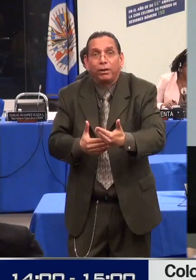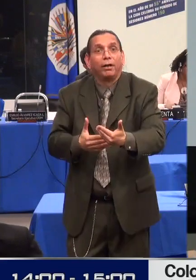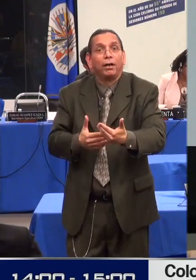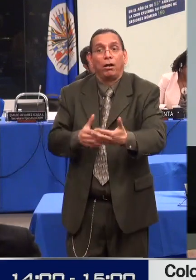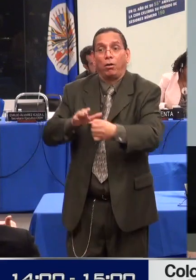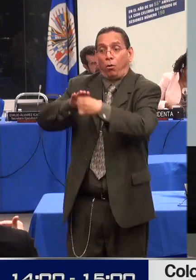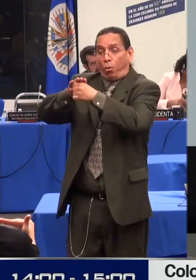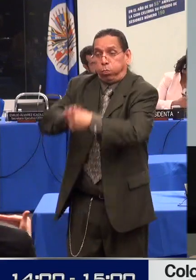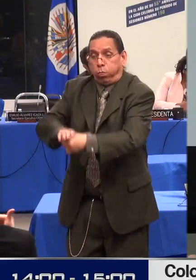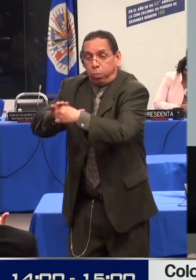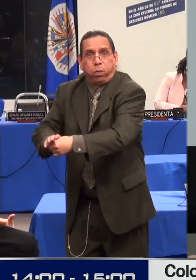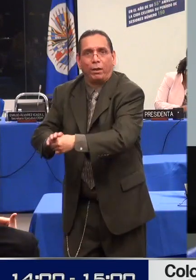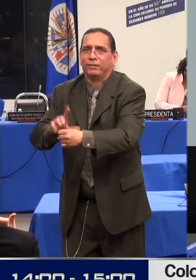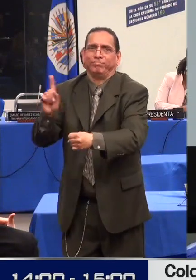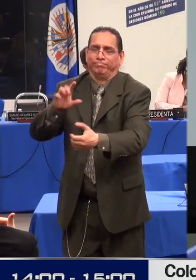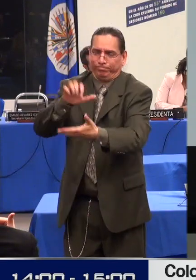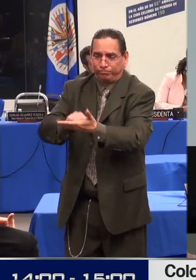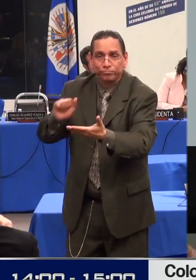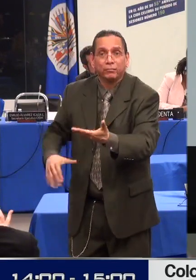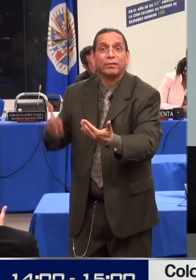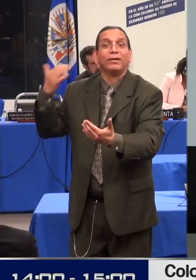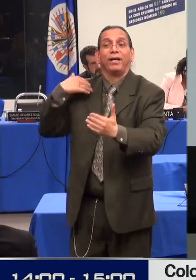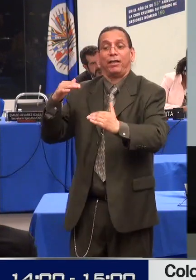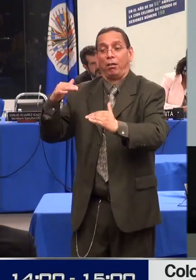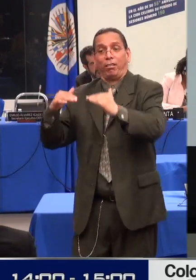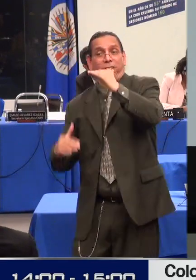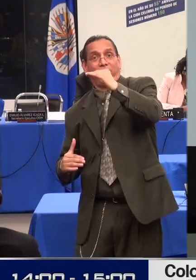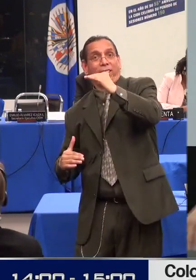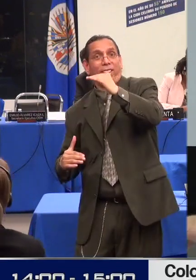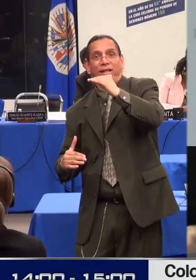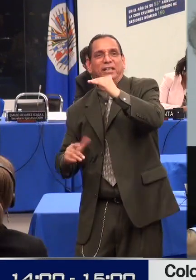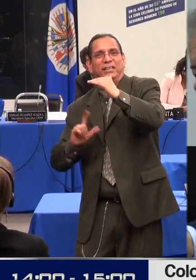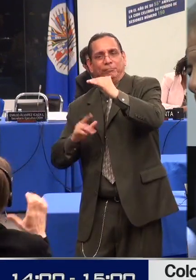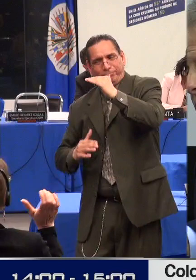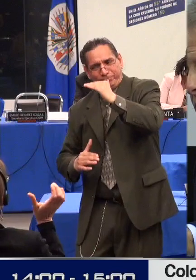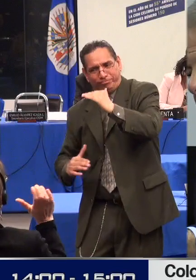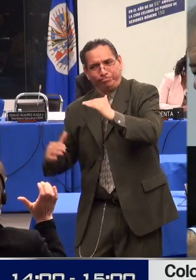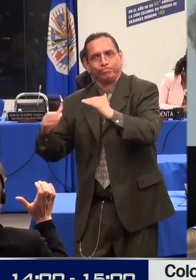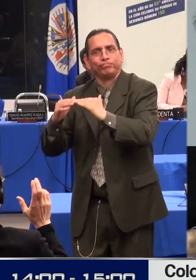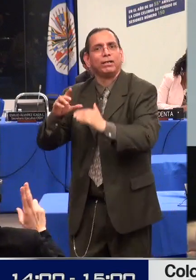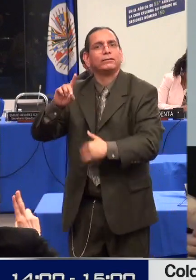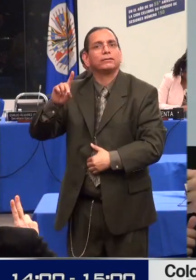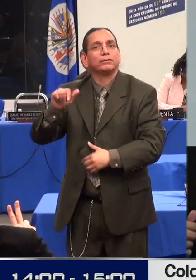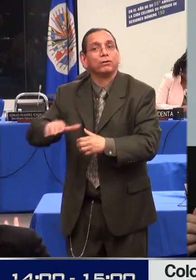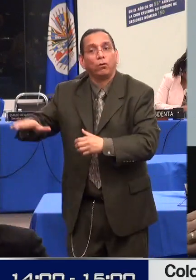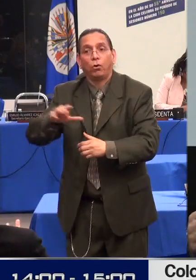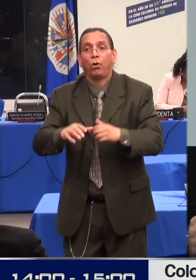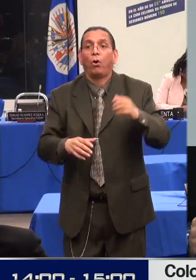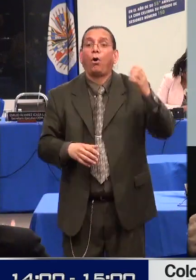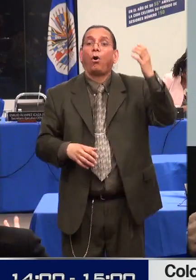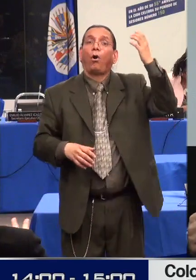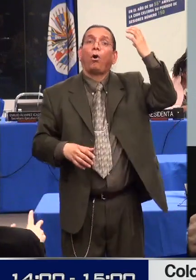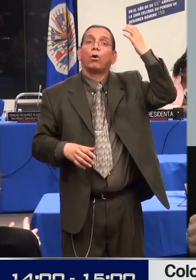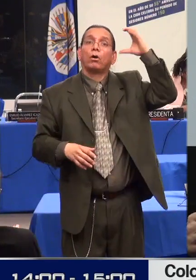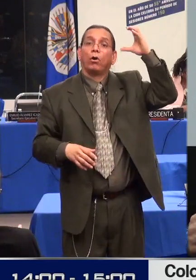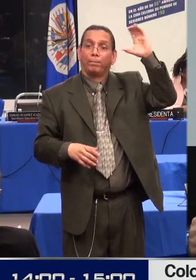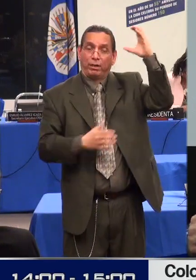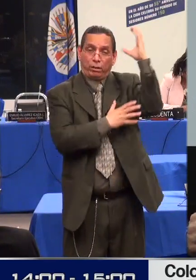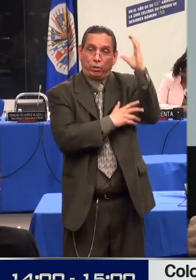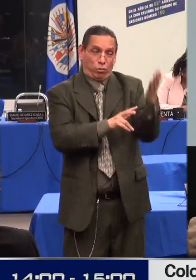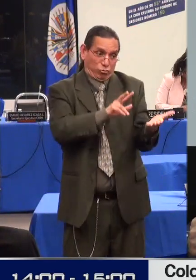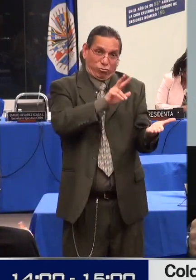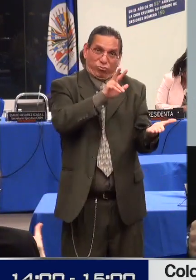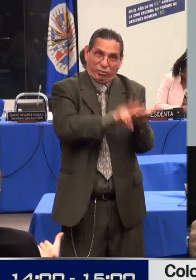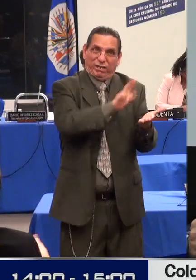señalado, ha ratificado los dos más importantes instrumentos a nivel regional y universal